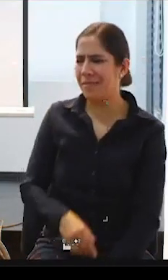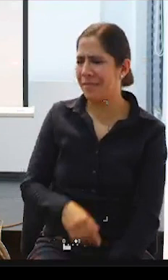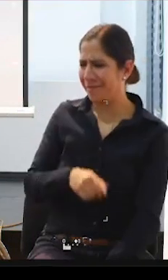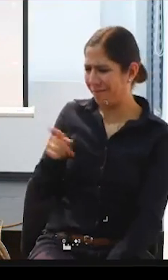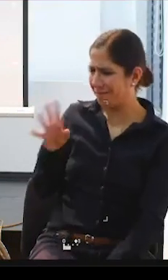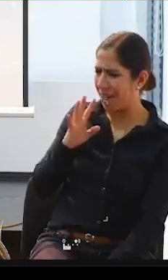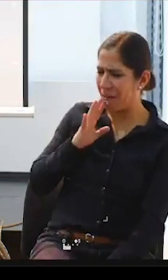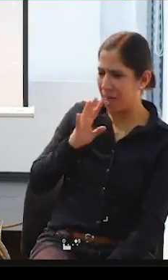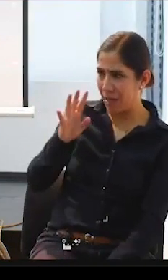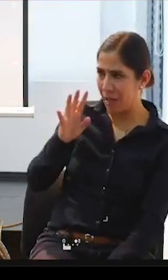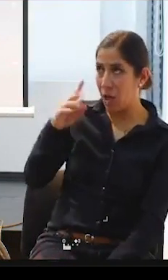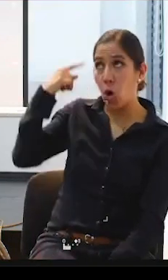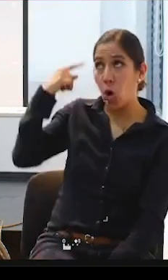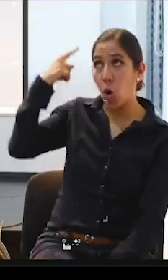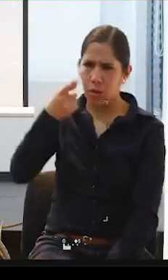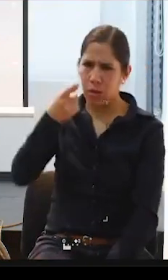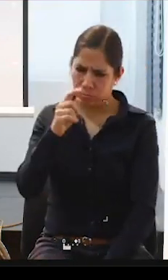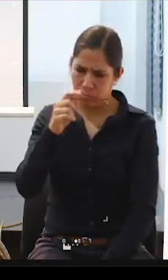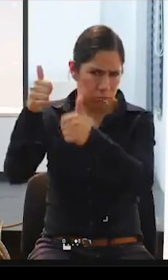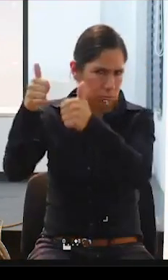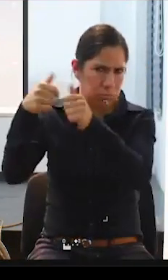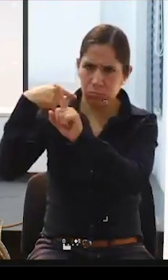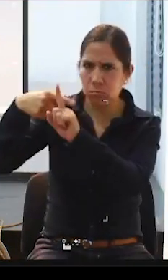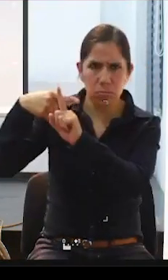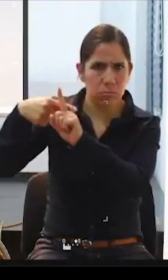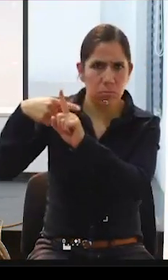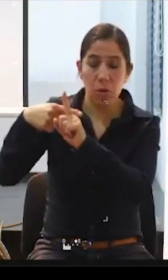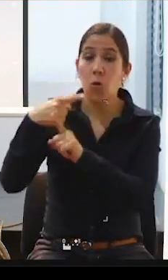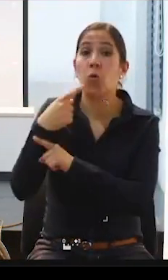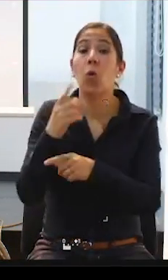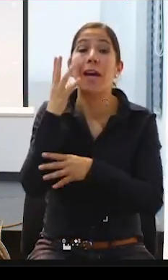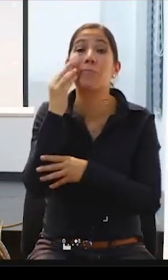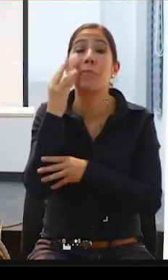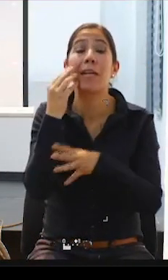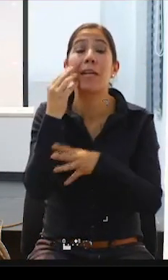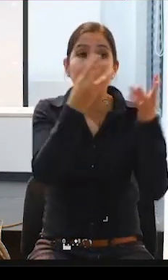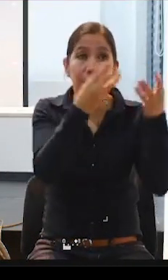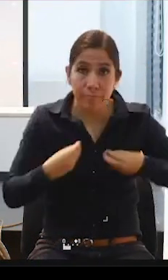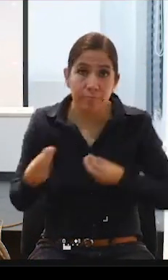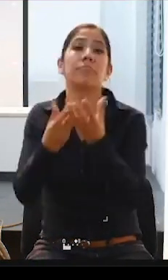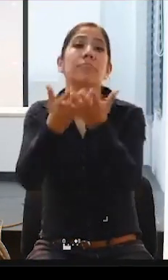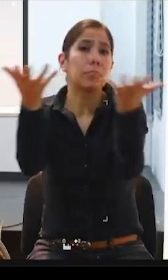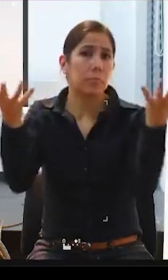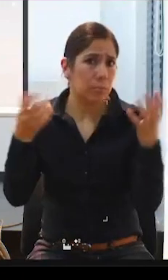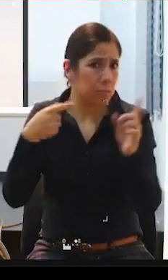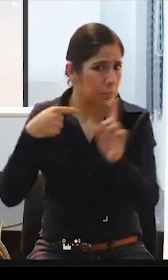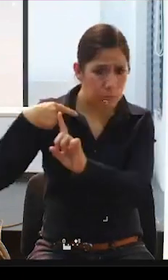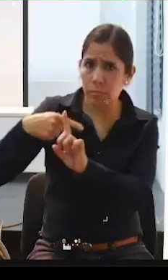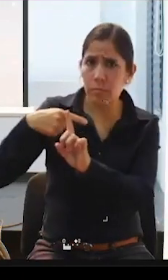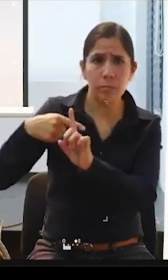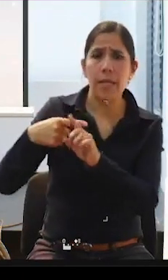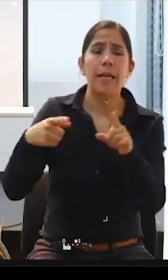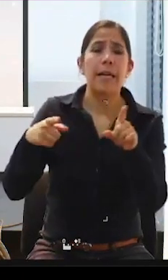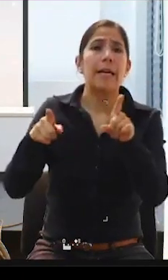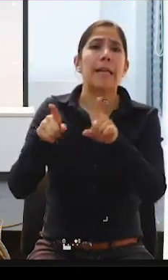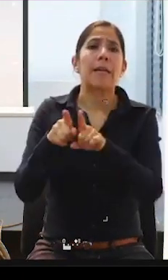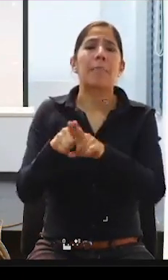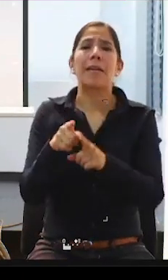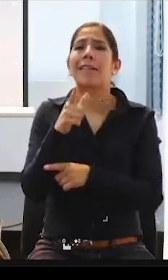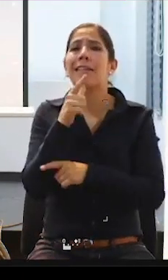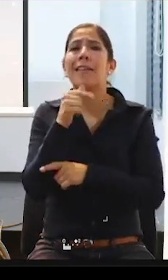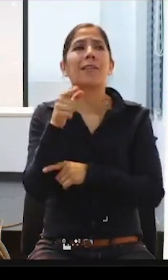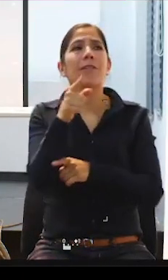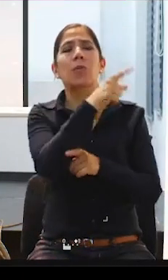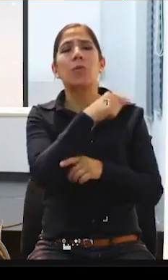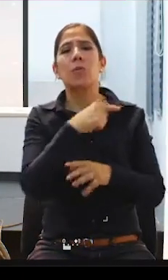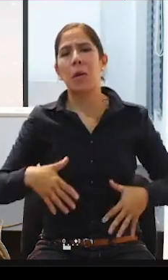yo creo que es un reflejo de, bueno, la experiencia propia y también de las personas cercanas con las que